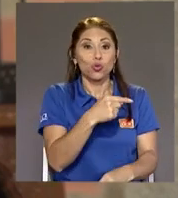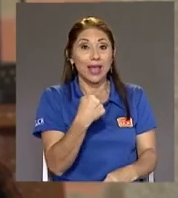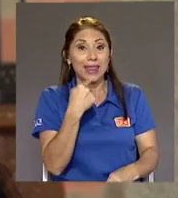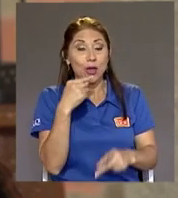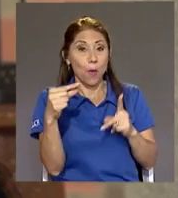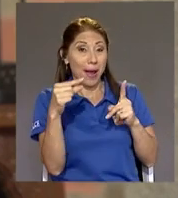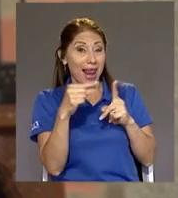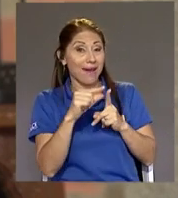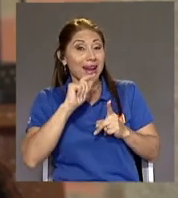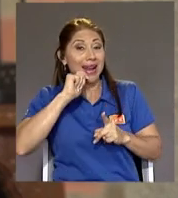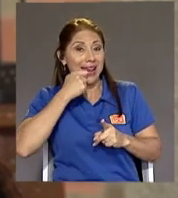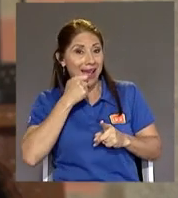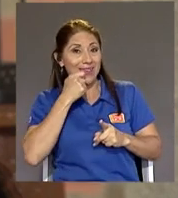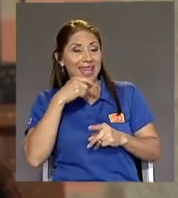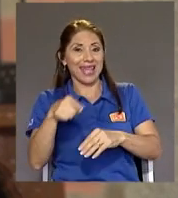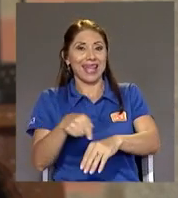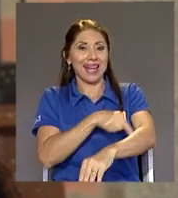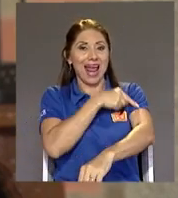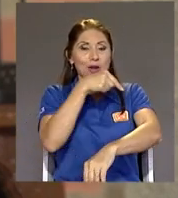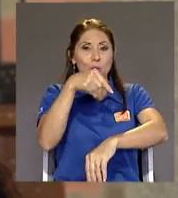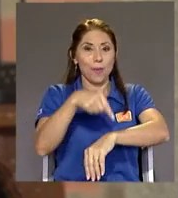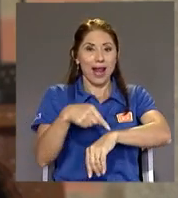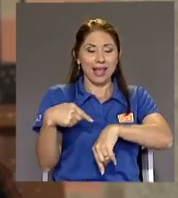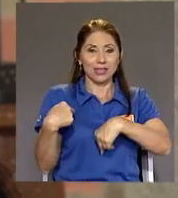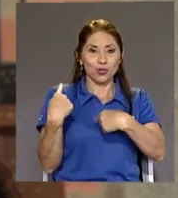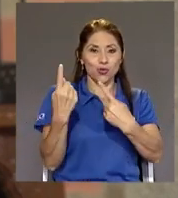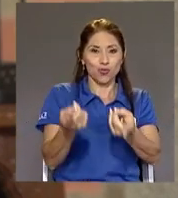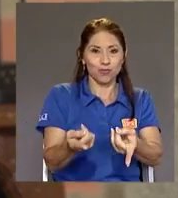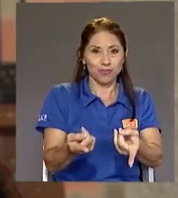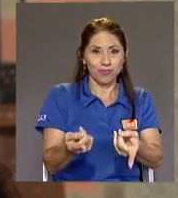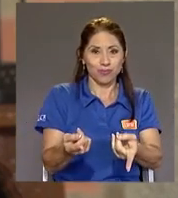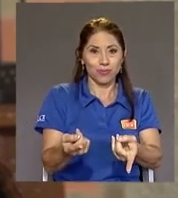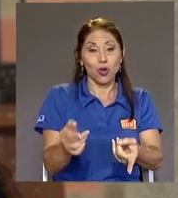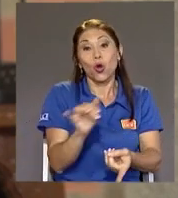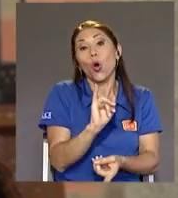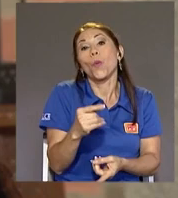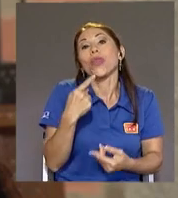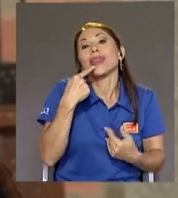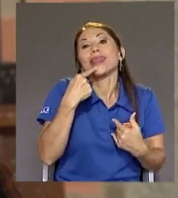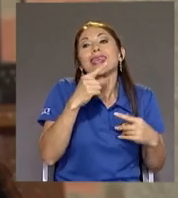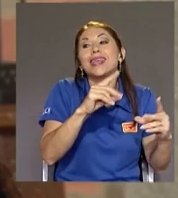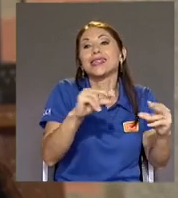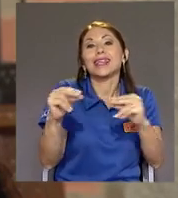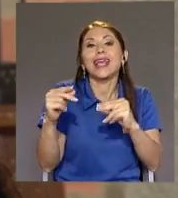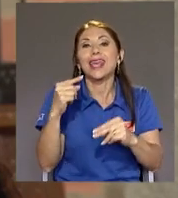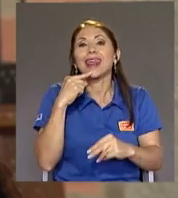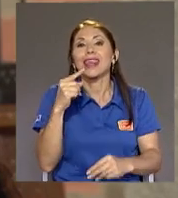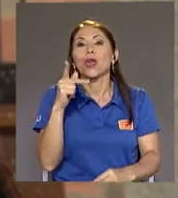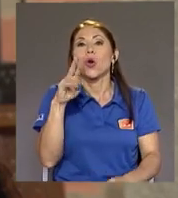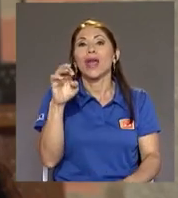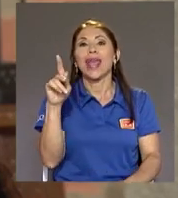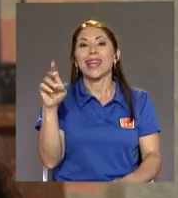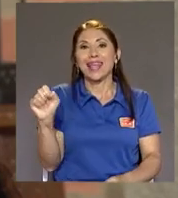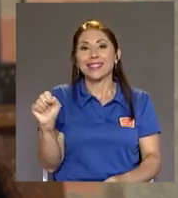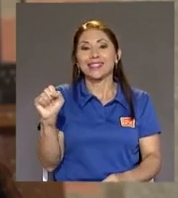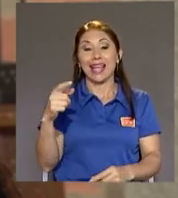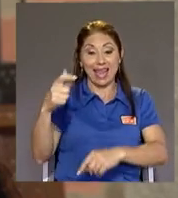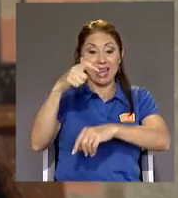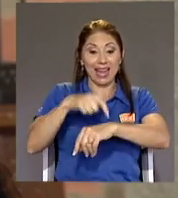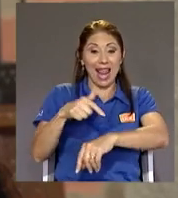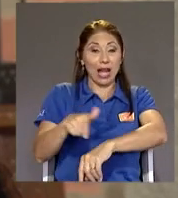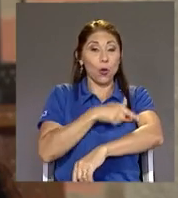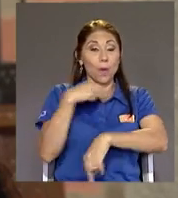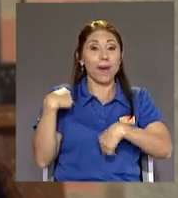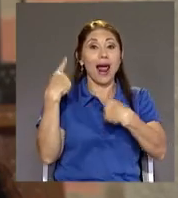De manera que Como dijo Como dicen Que dijo Keynes En el largo plazo Todos estaremos